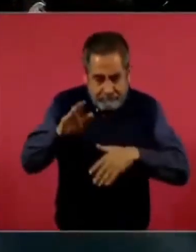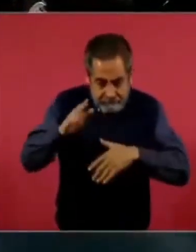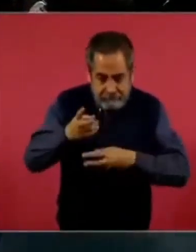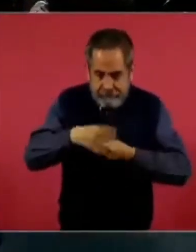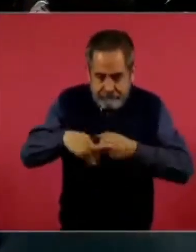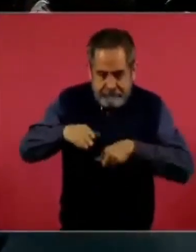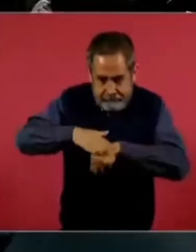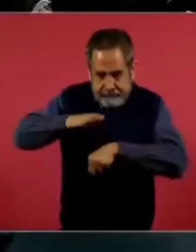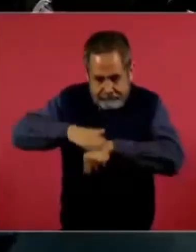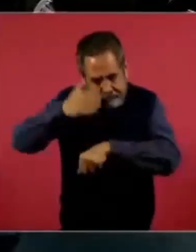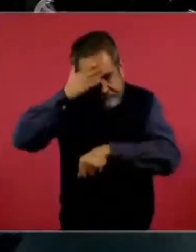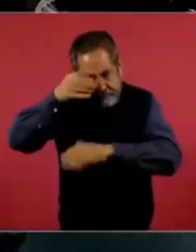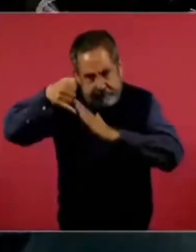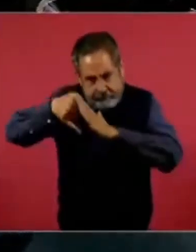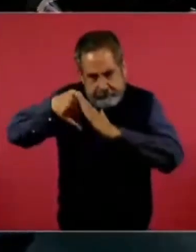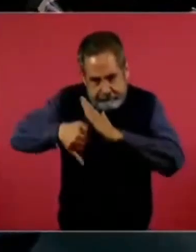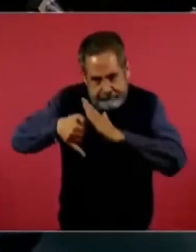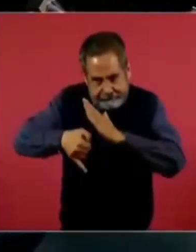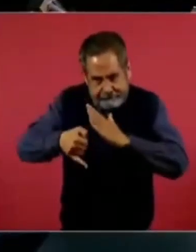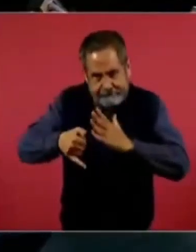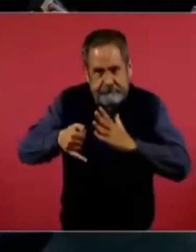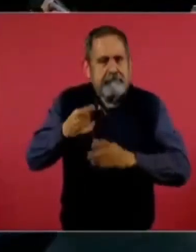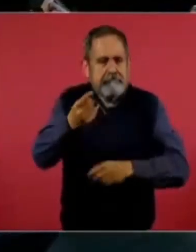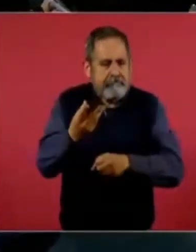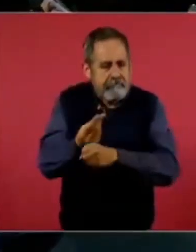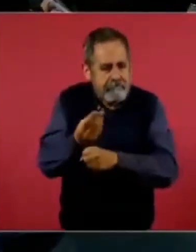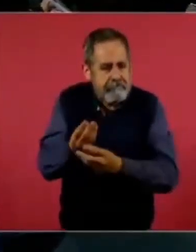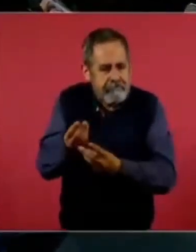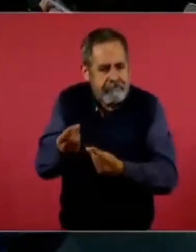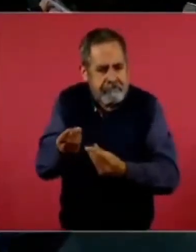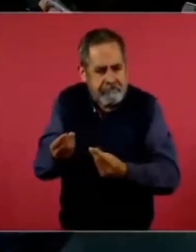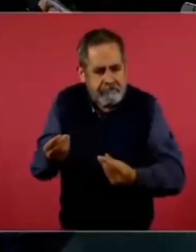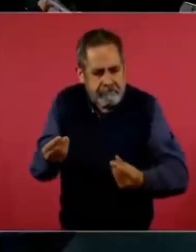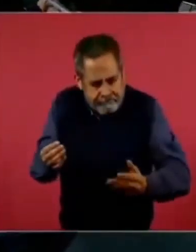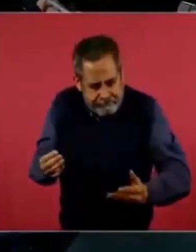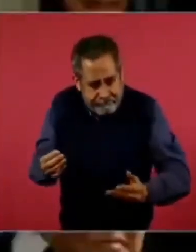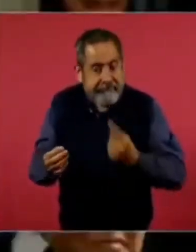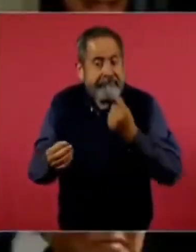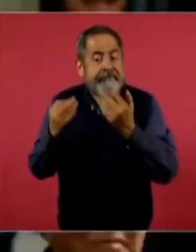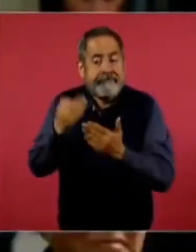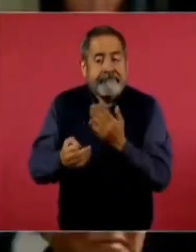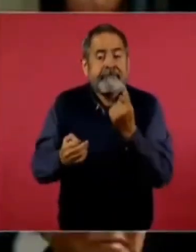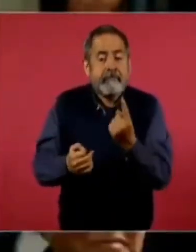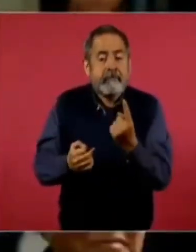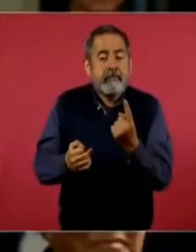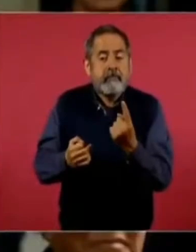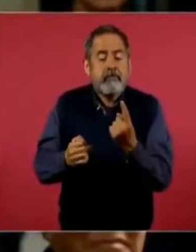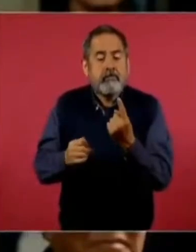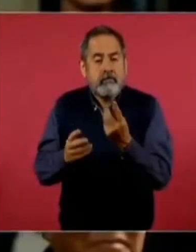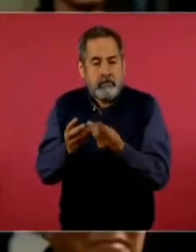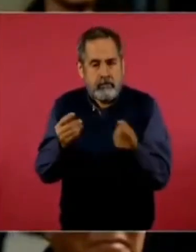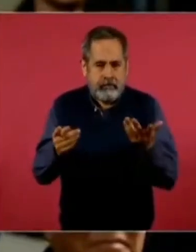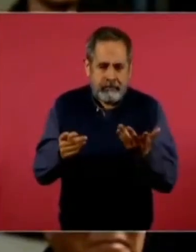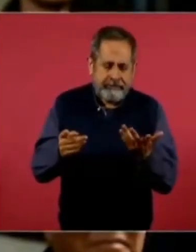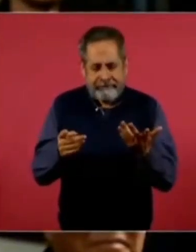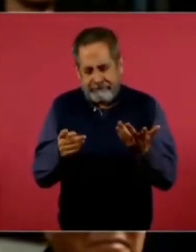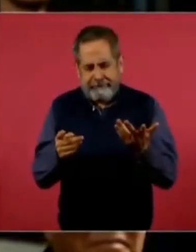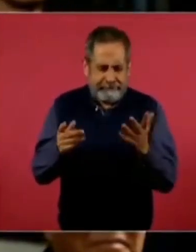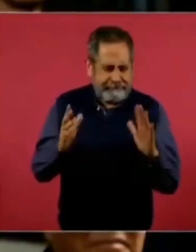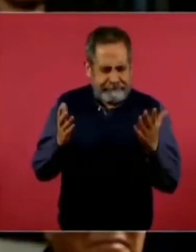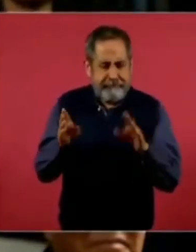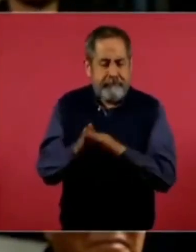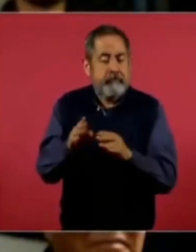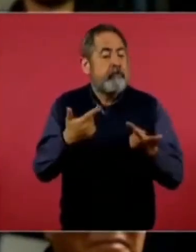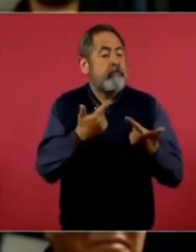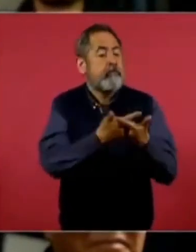hay capas y capas y capas de problemas. Bueno, en este caso queda pendiente la solución de este problema. No deja de ser paradójico que Grupo